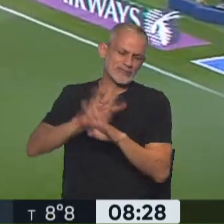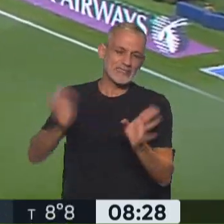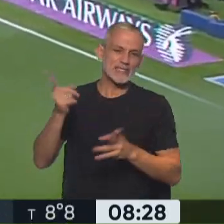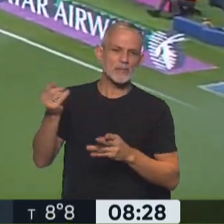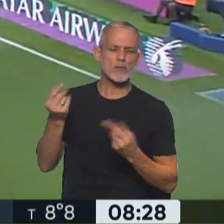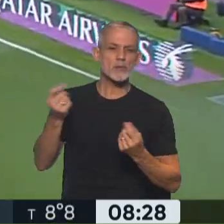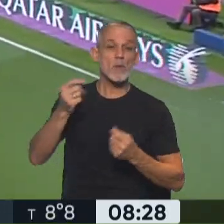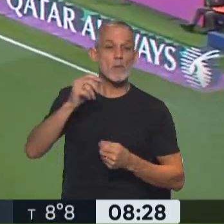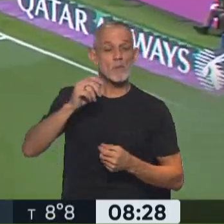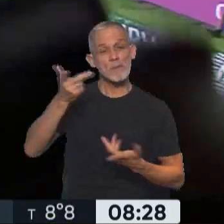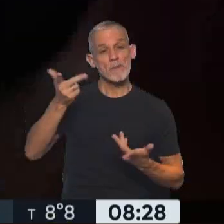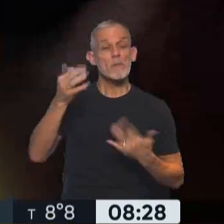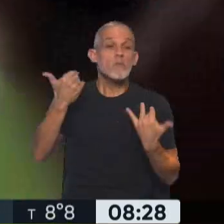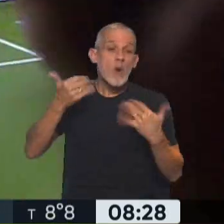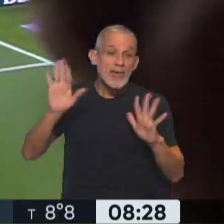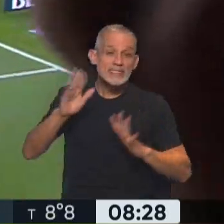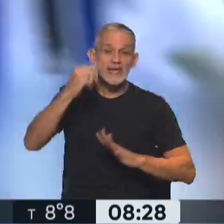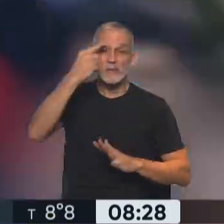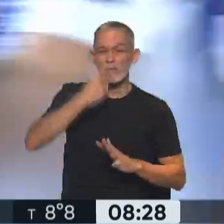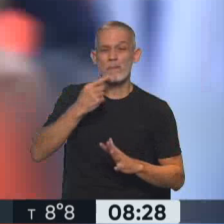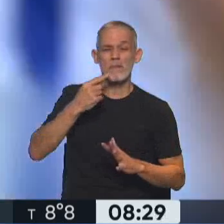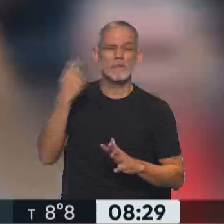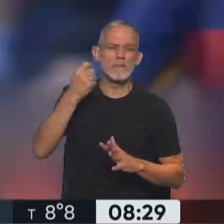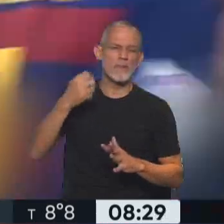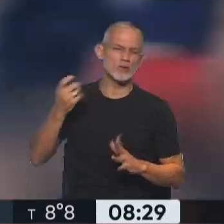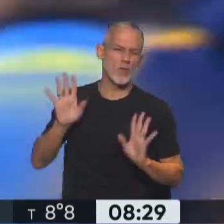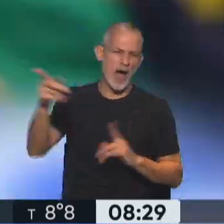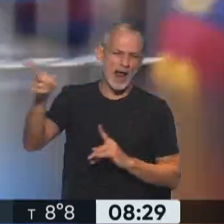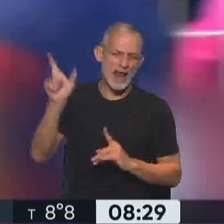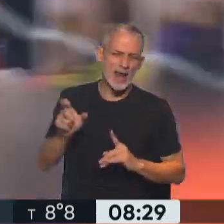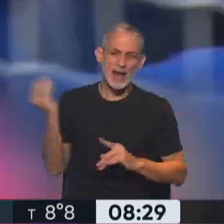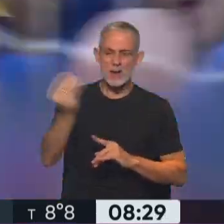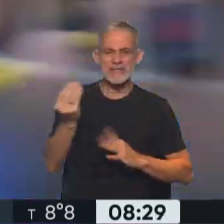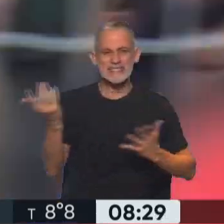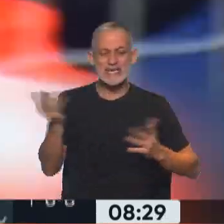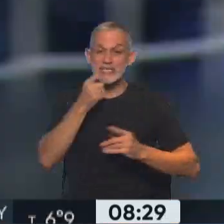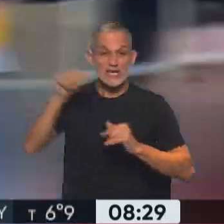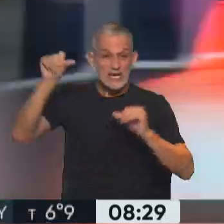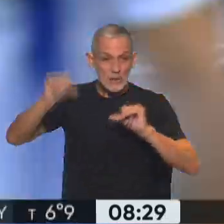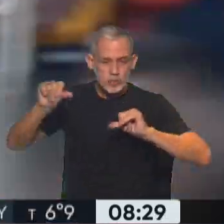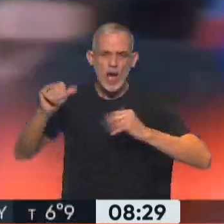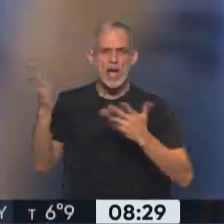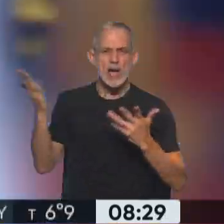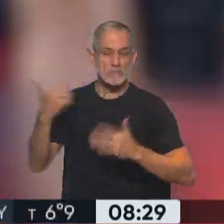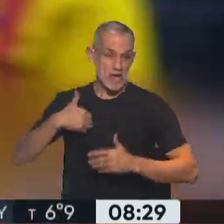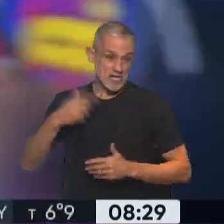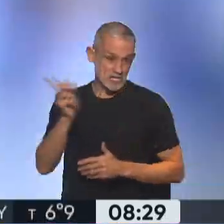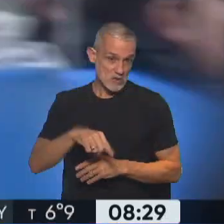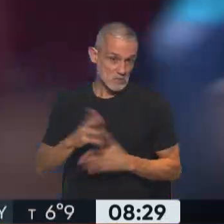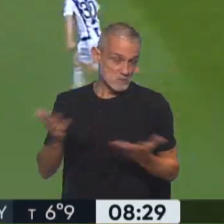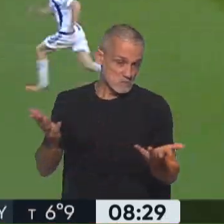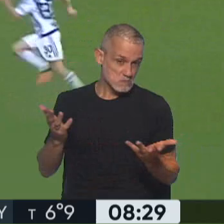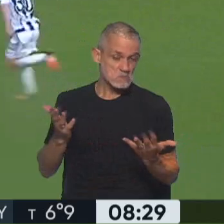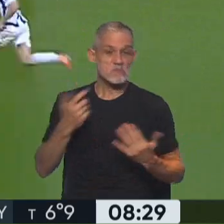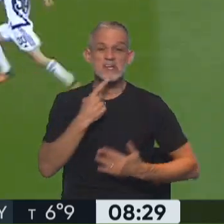sería Portugal el destino, pero de no darse esa posibilidad, vería con buenos ojos la continuidad de